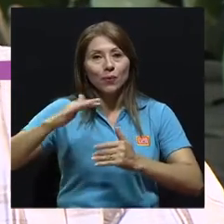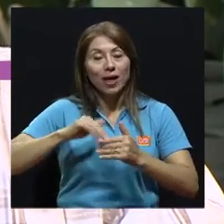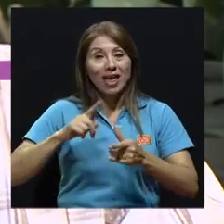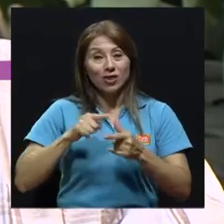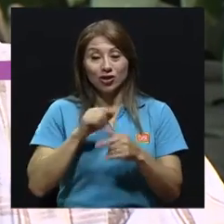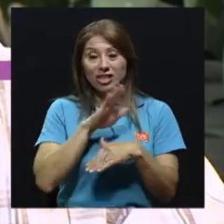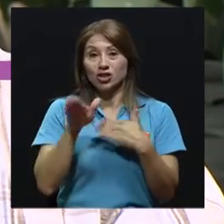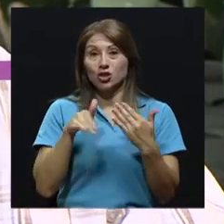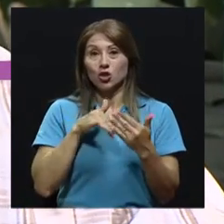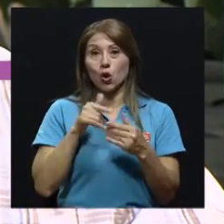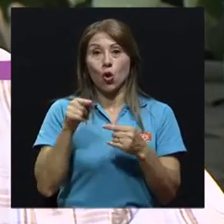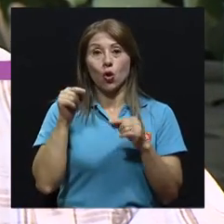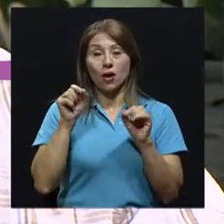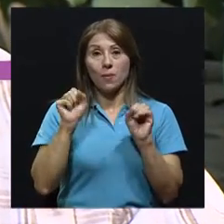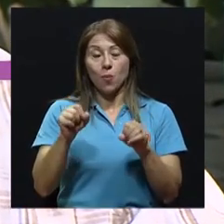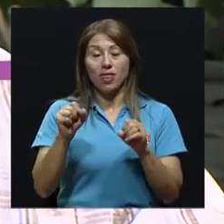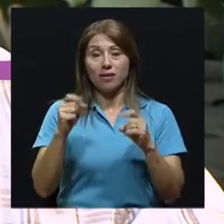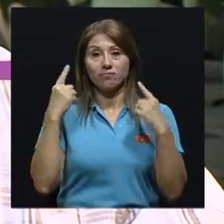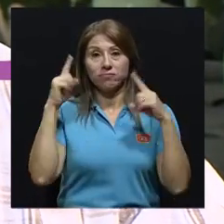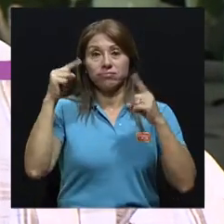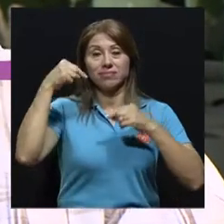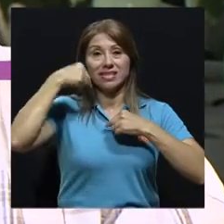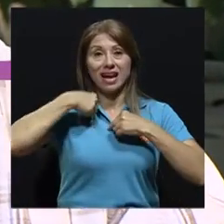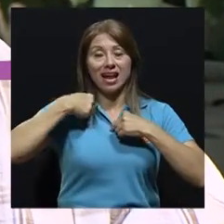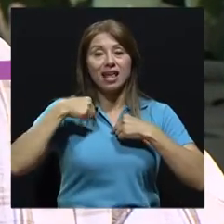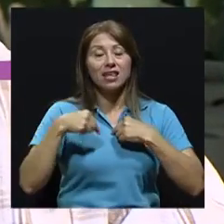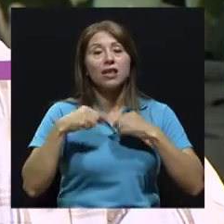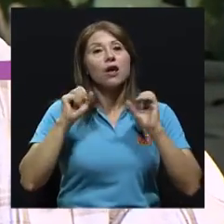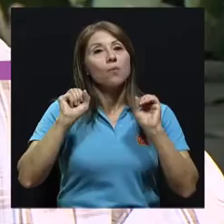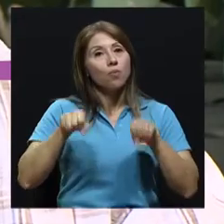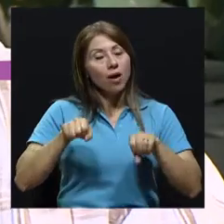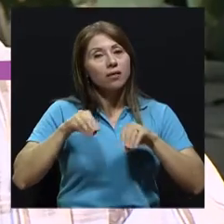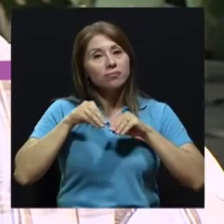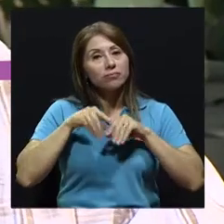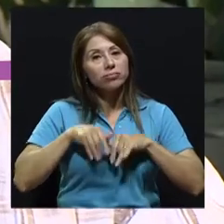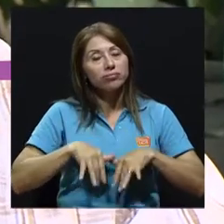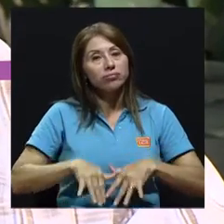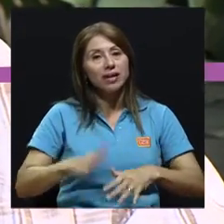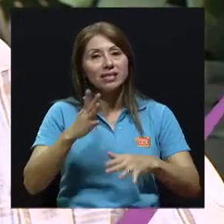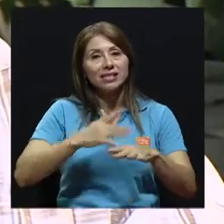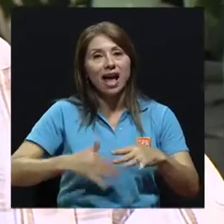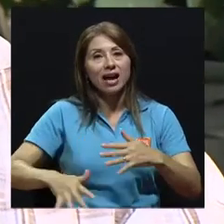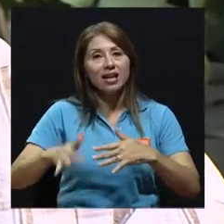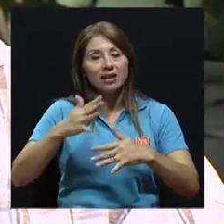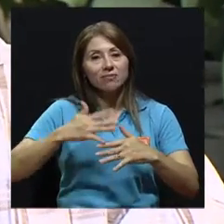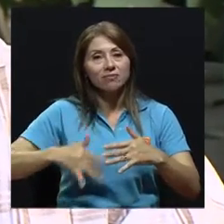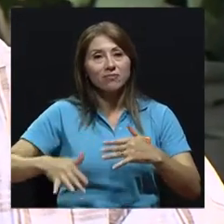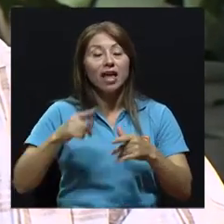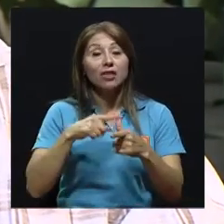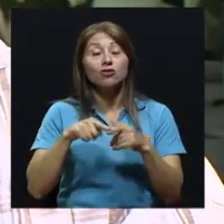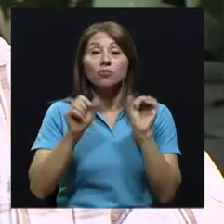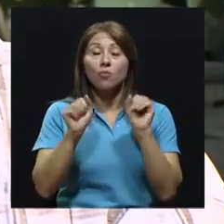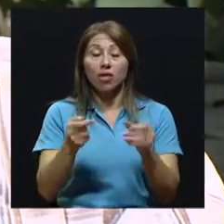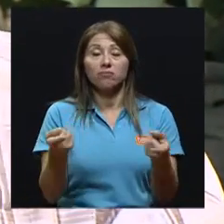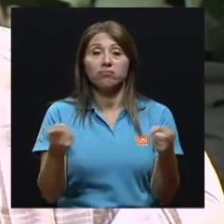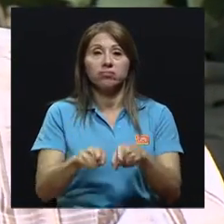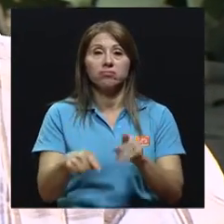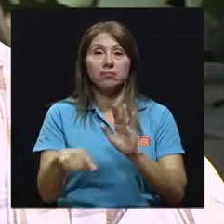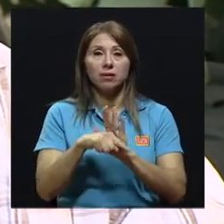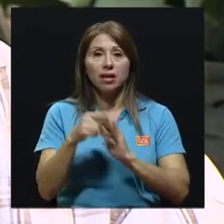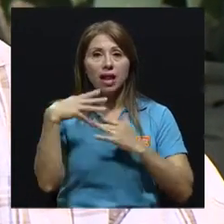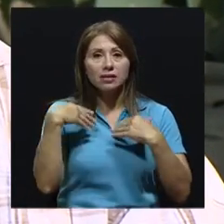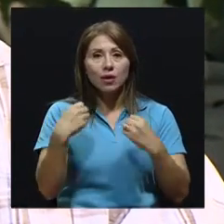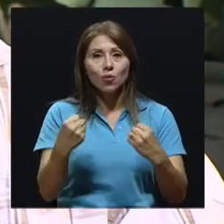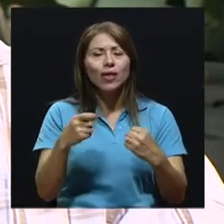va a llegar a disolver directamente en la sangre. Entonces, eso va a generar un impacto más importante sobre la salud. Y son las partículas a las que hay que tener más